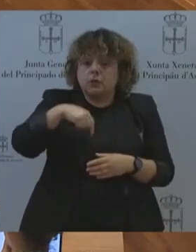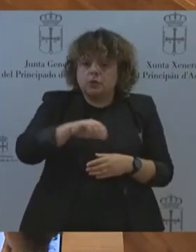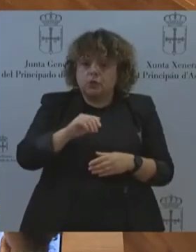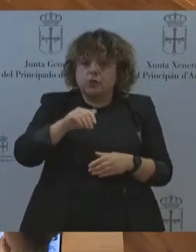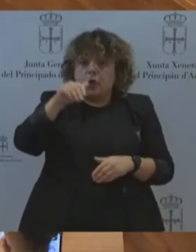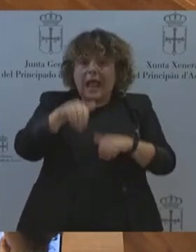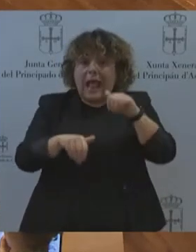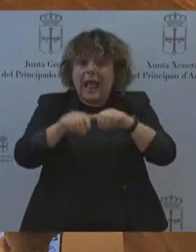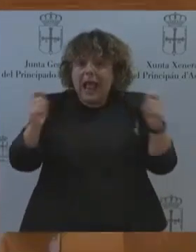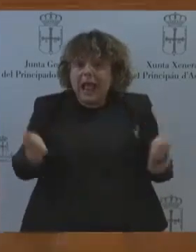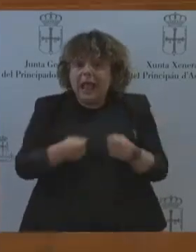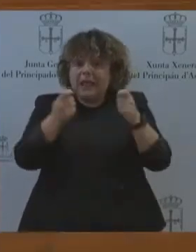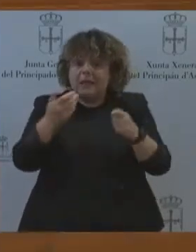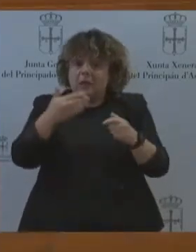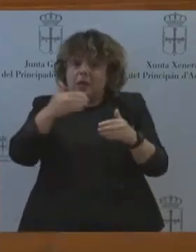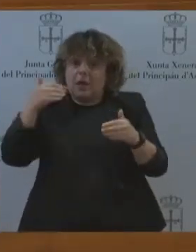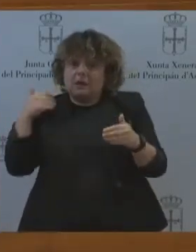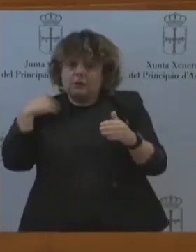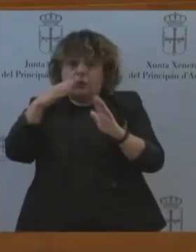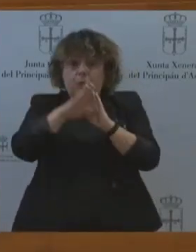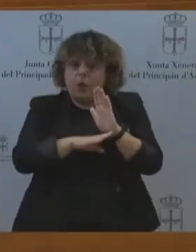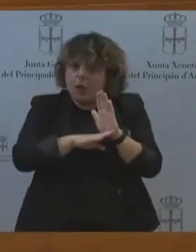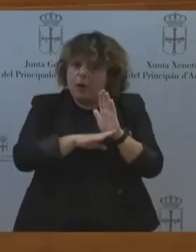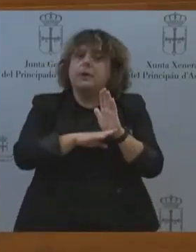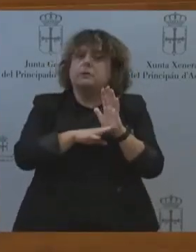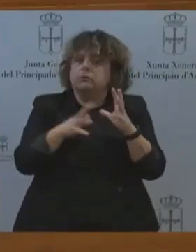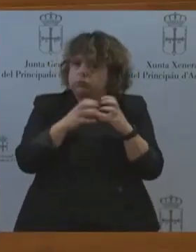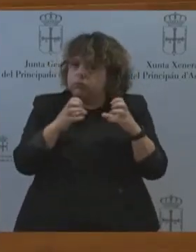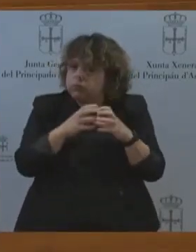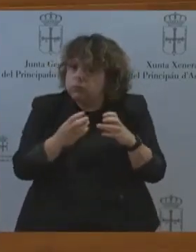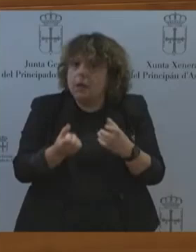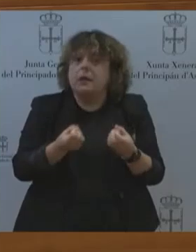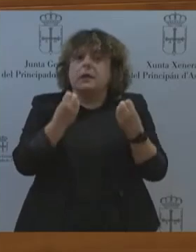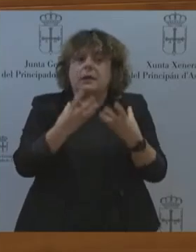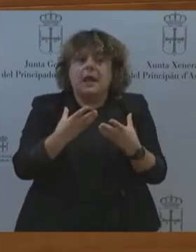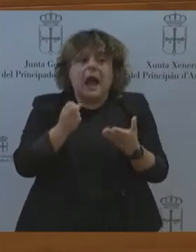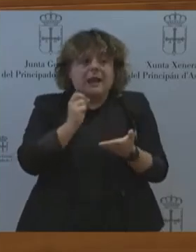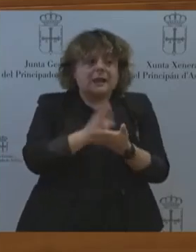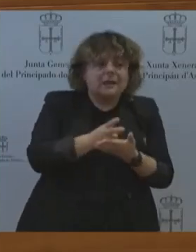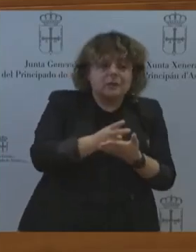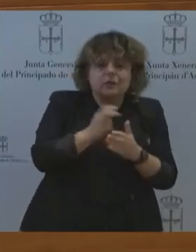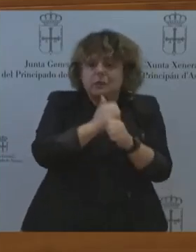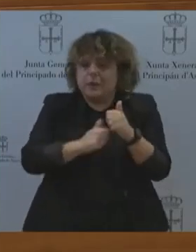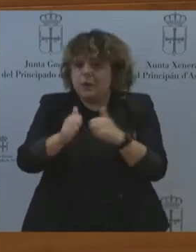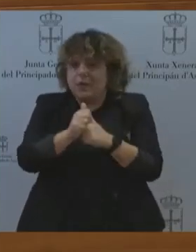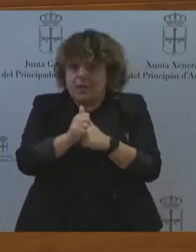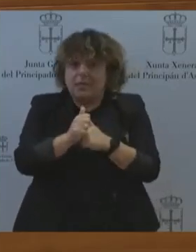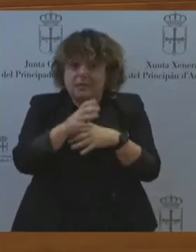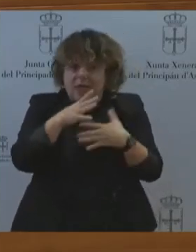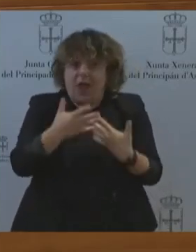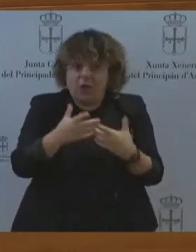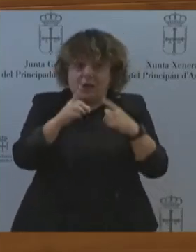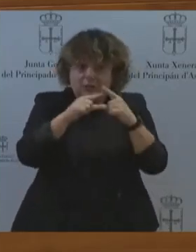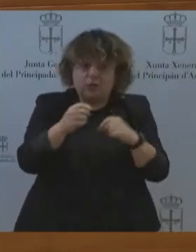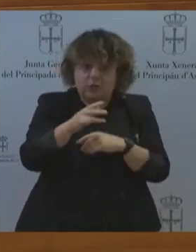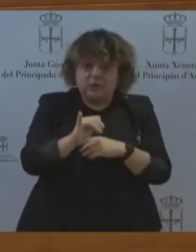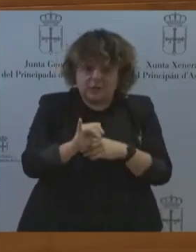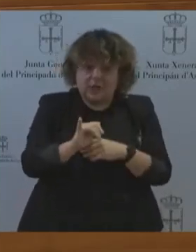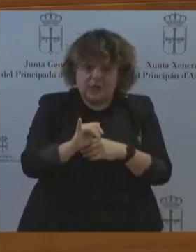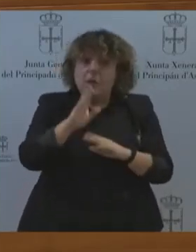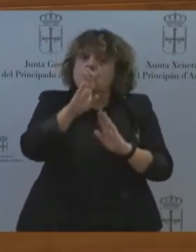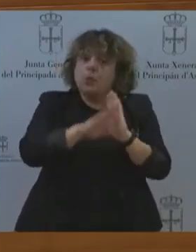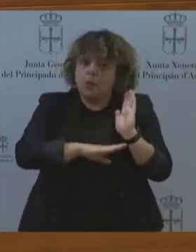que atienda los principales retos y prioridades que afrenta hoy Asturias. Y considero que es nuestro deber procurar, como digo, poner nuestro